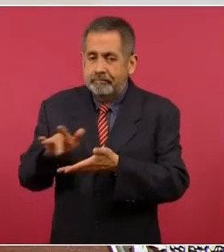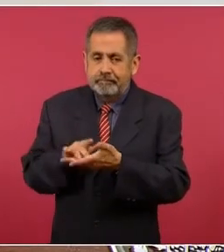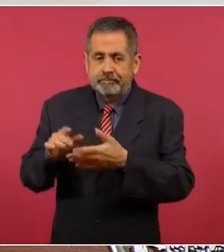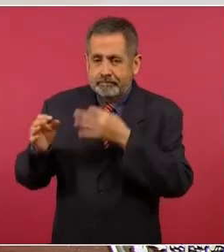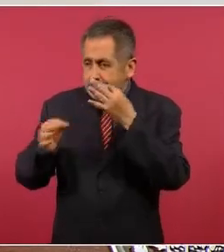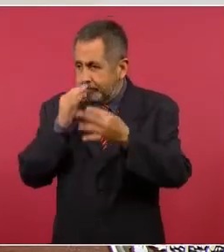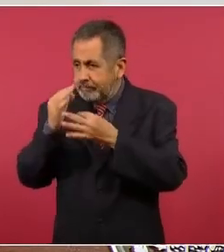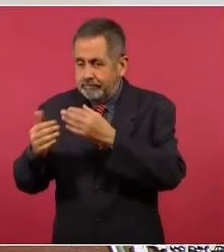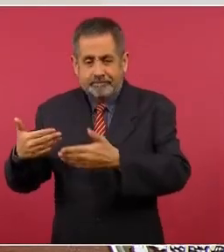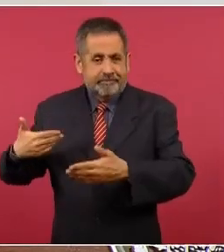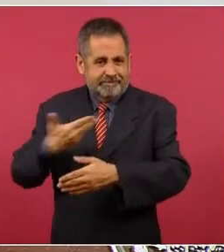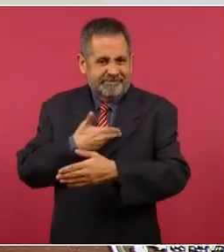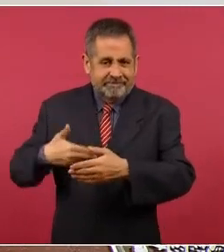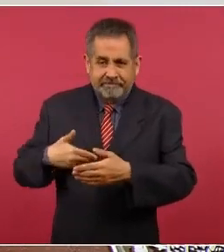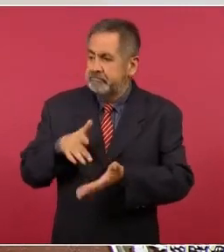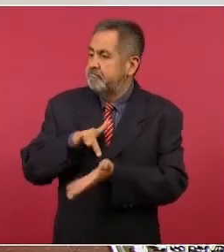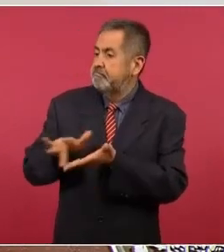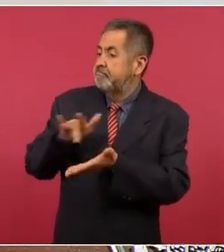la campaña.